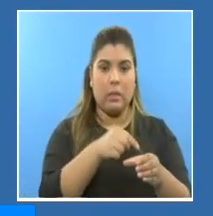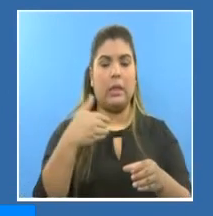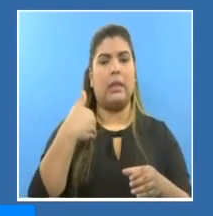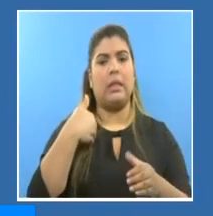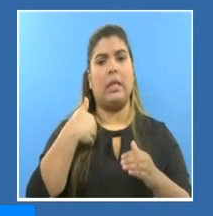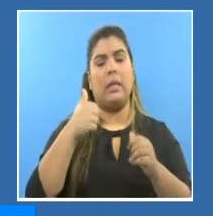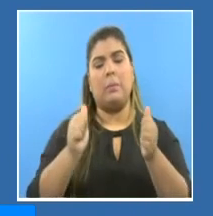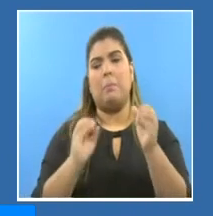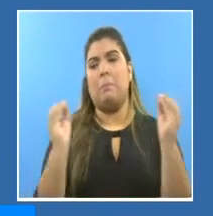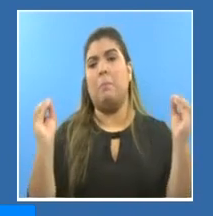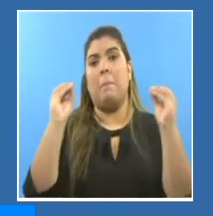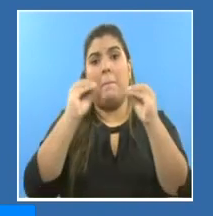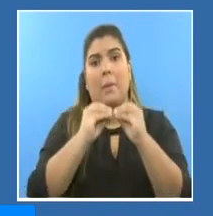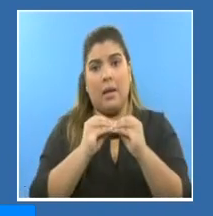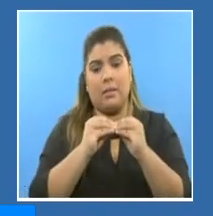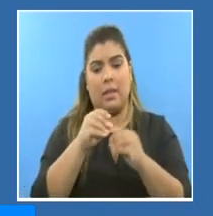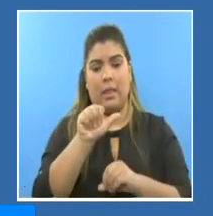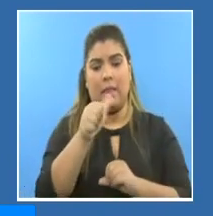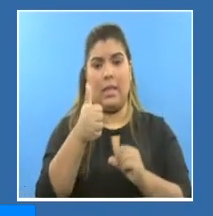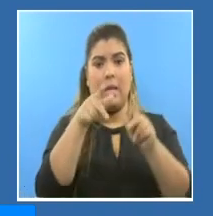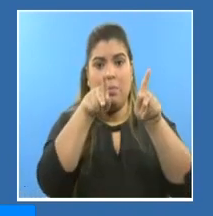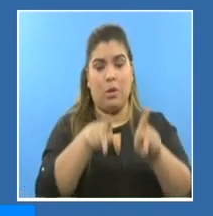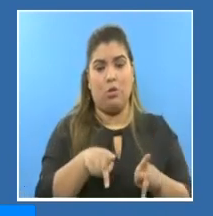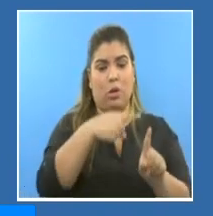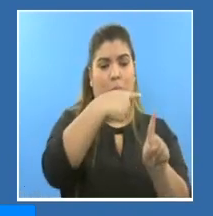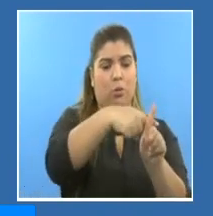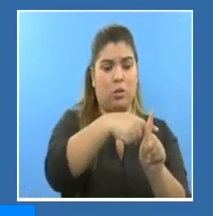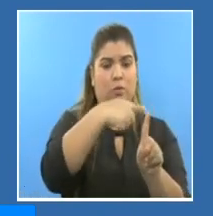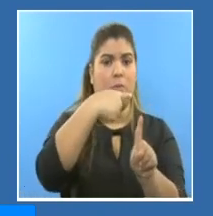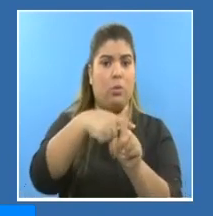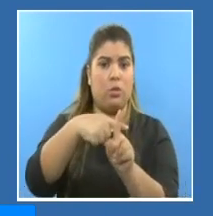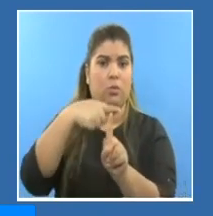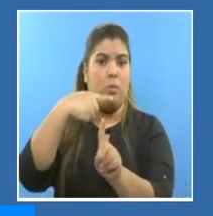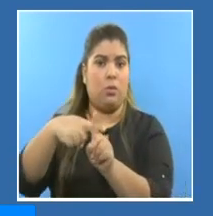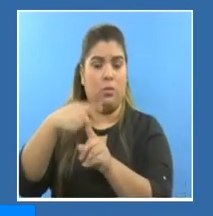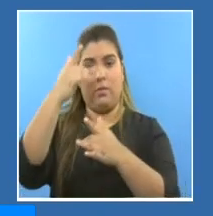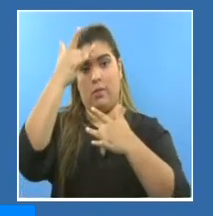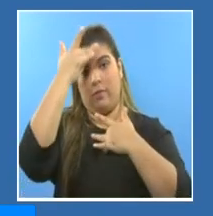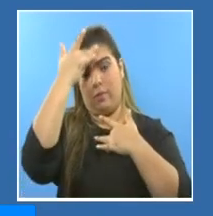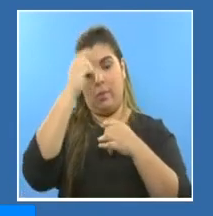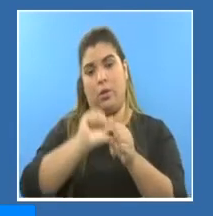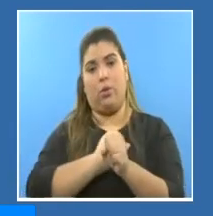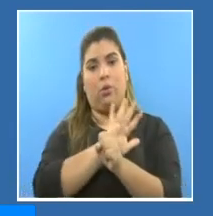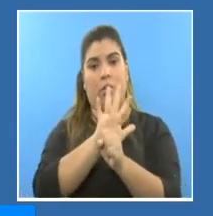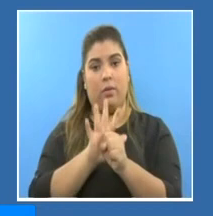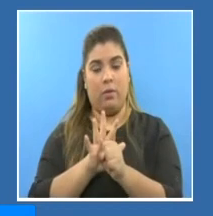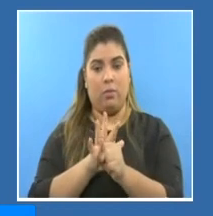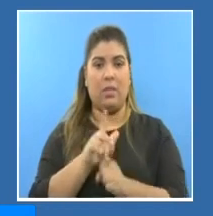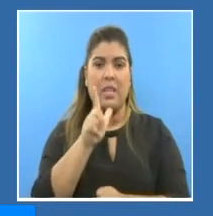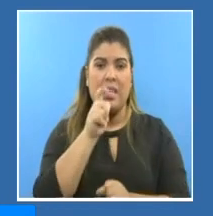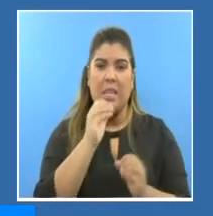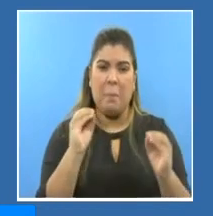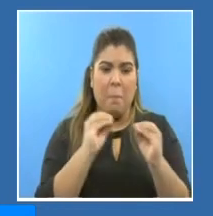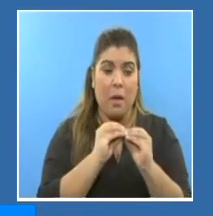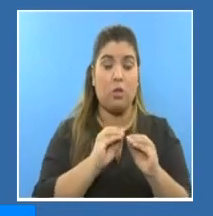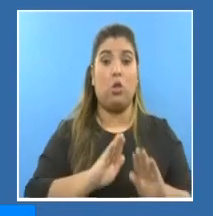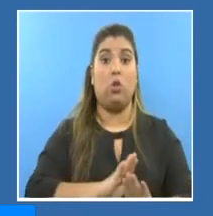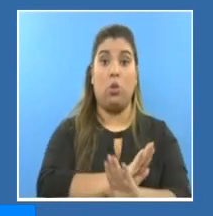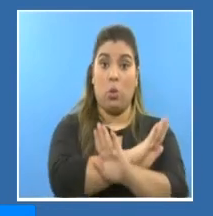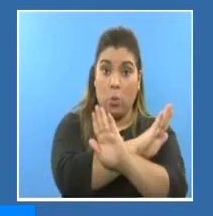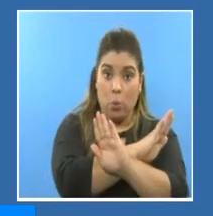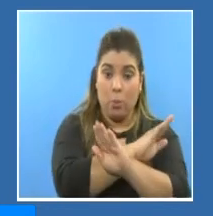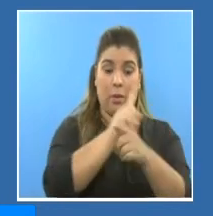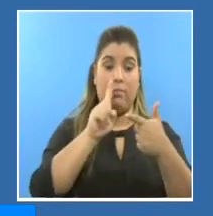positivos, entre ellos marcan con mayor número de casos Tocumen,